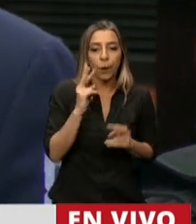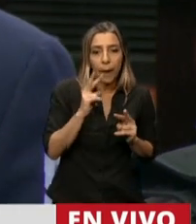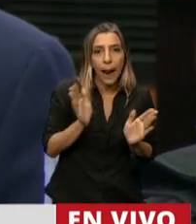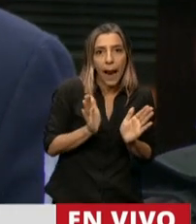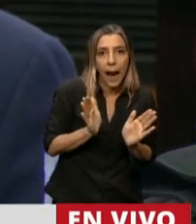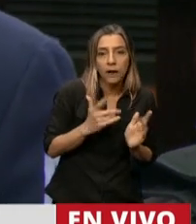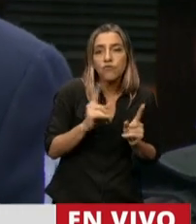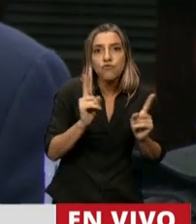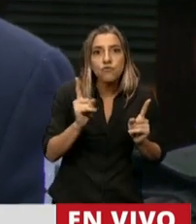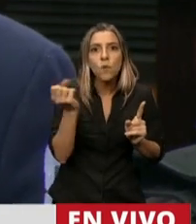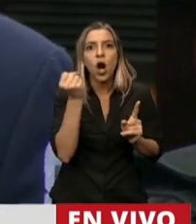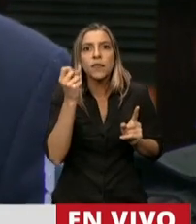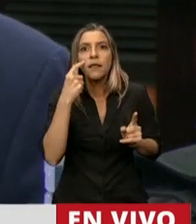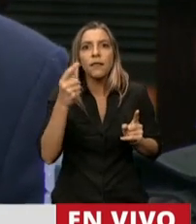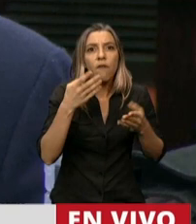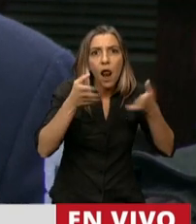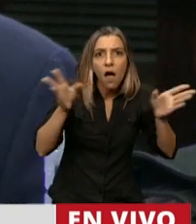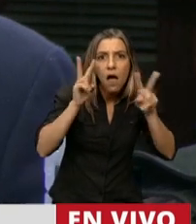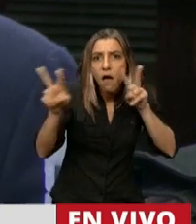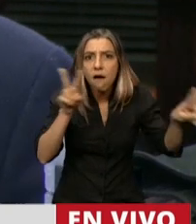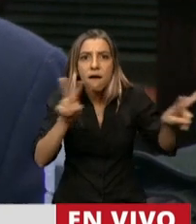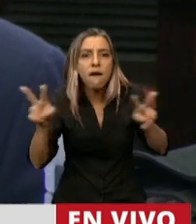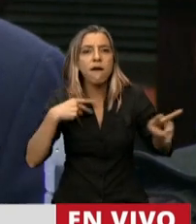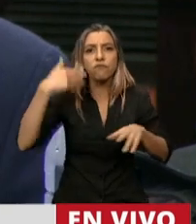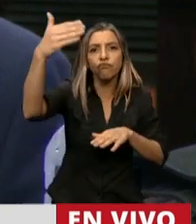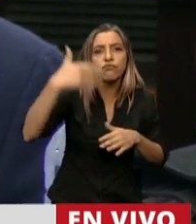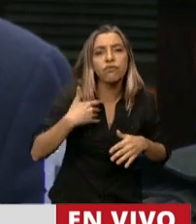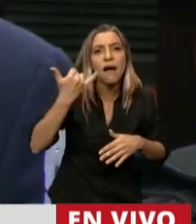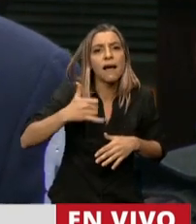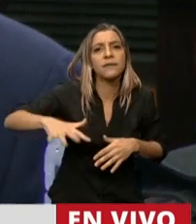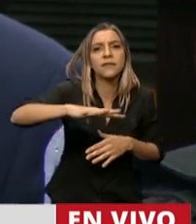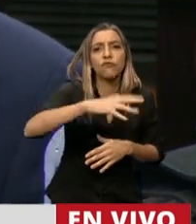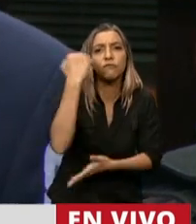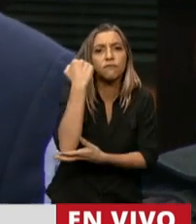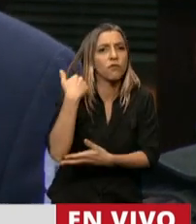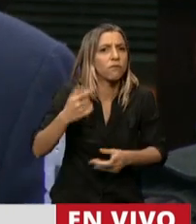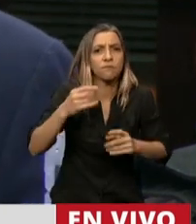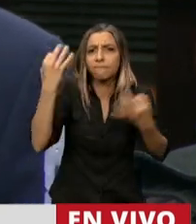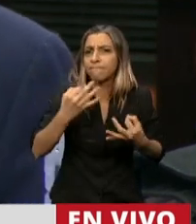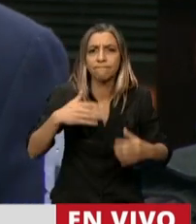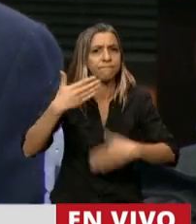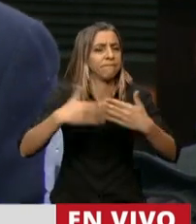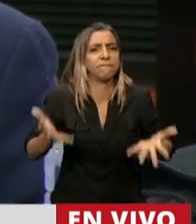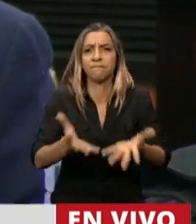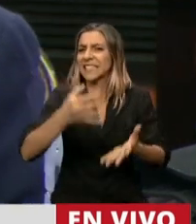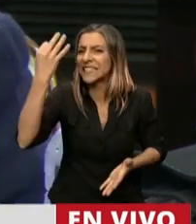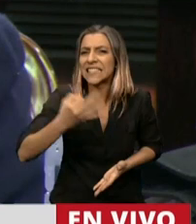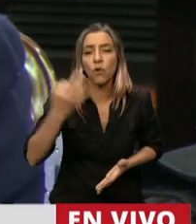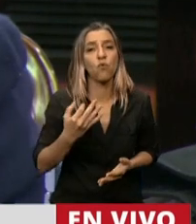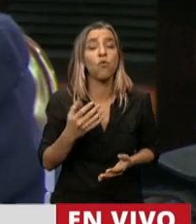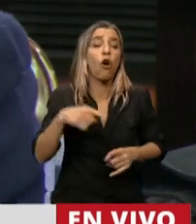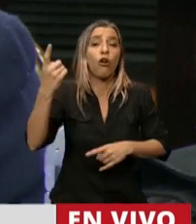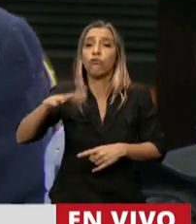económicos condenados a crecer por la propia dinámica civilizatoria y sectores económicos condenados a